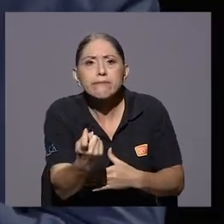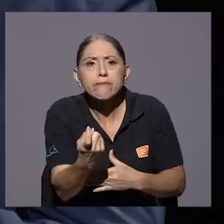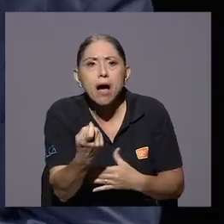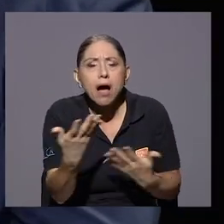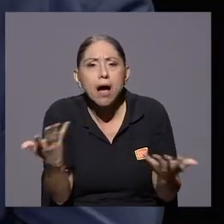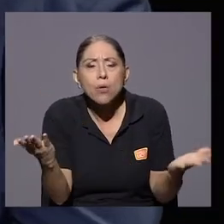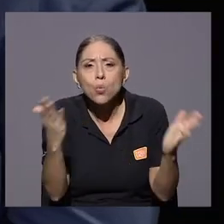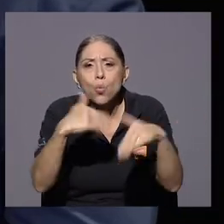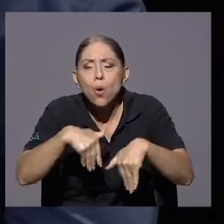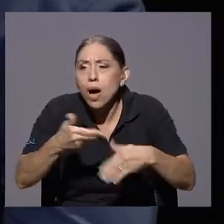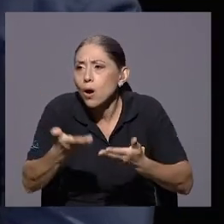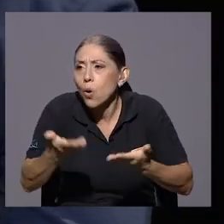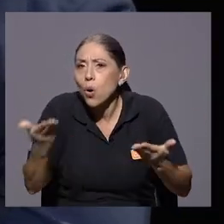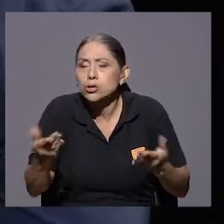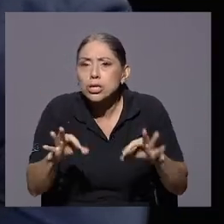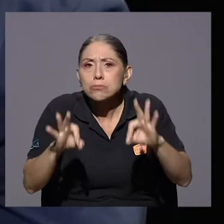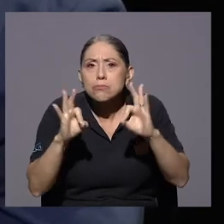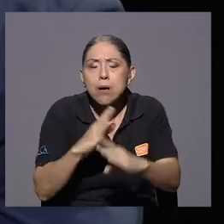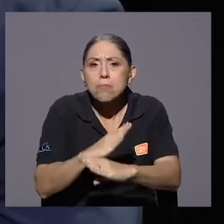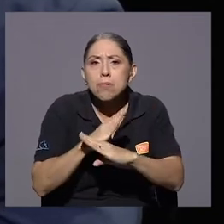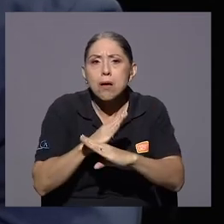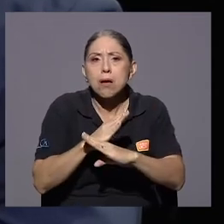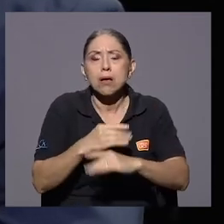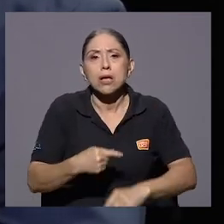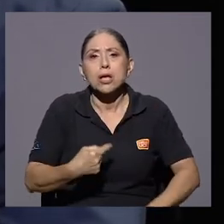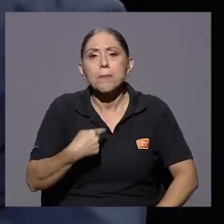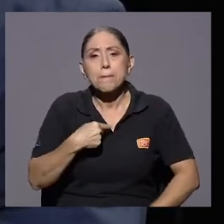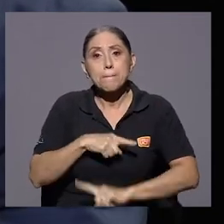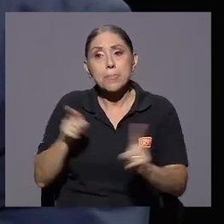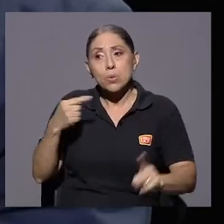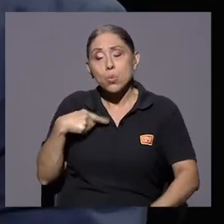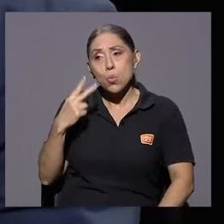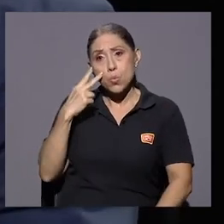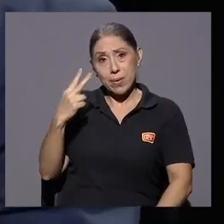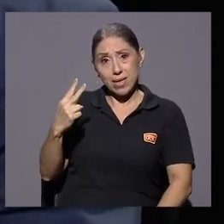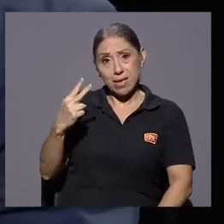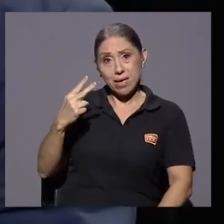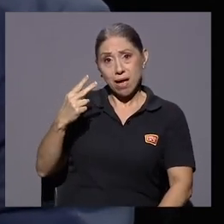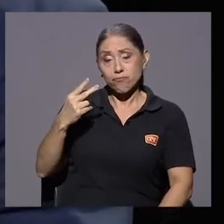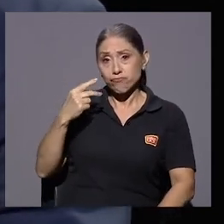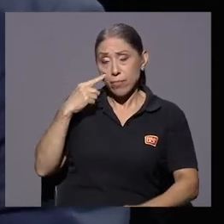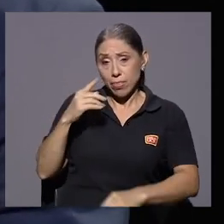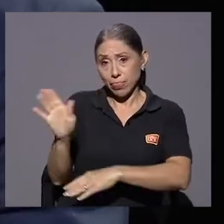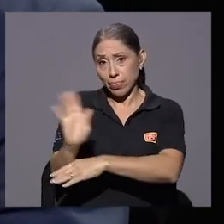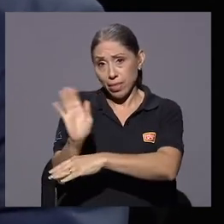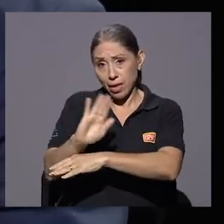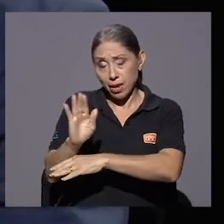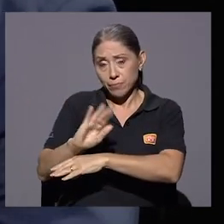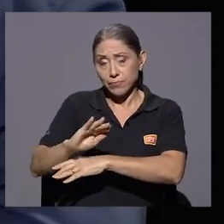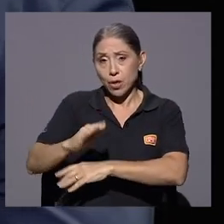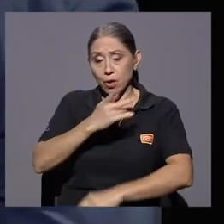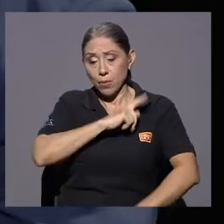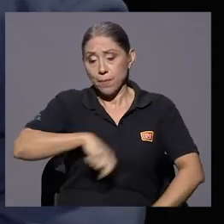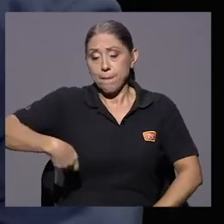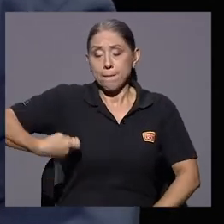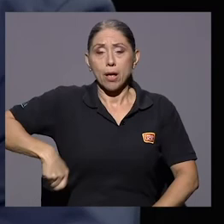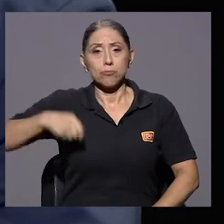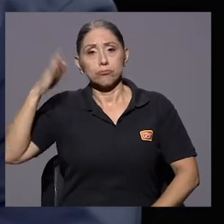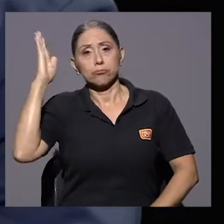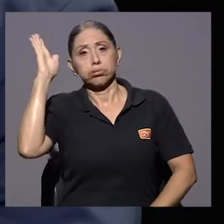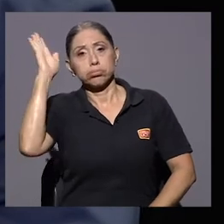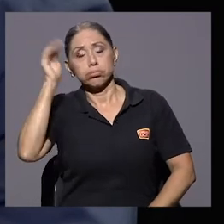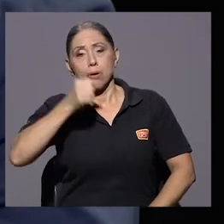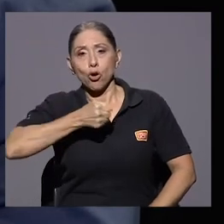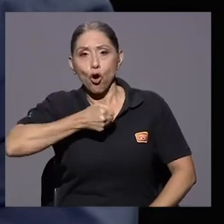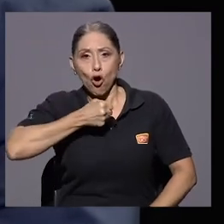escasez que teníamos de insumos. Y uno observaba las conferencias de prensa, que